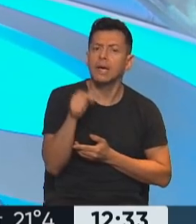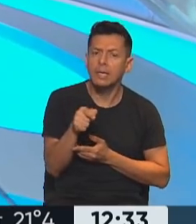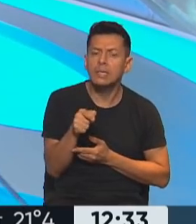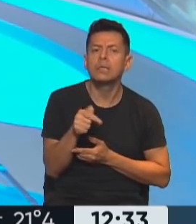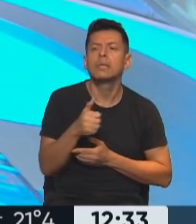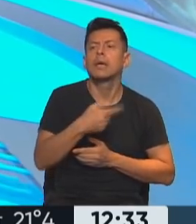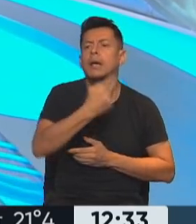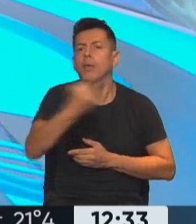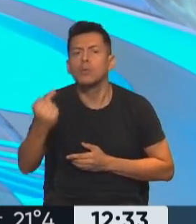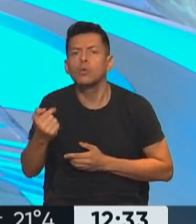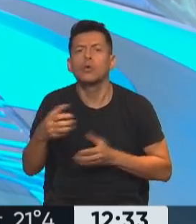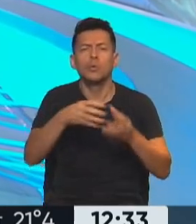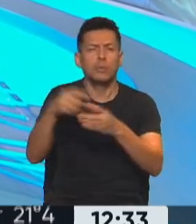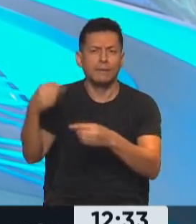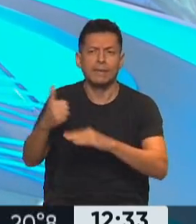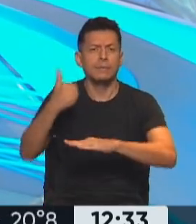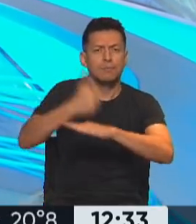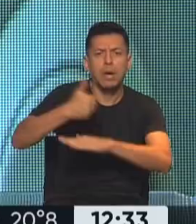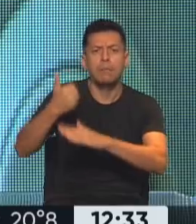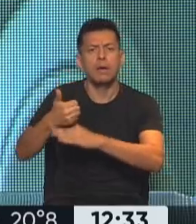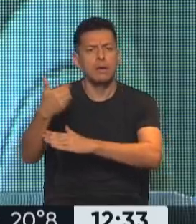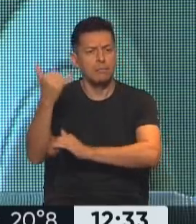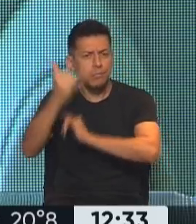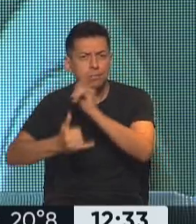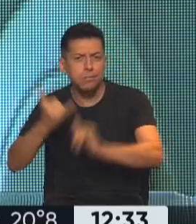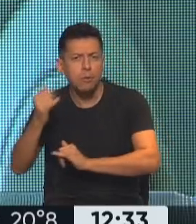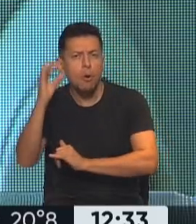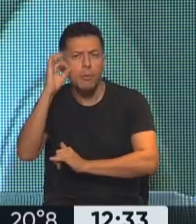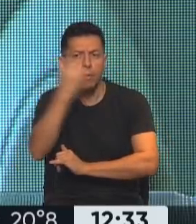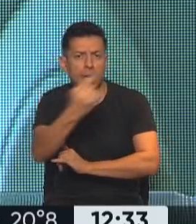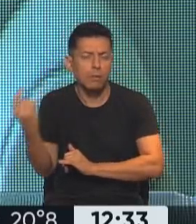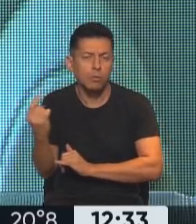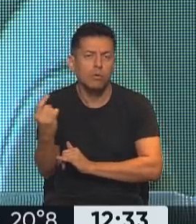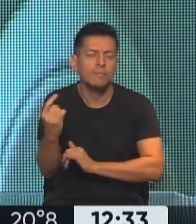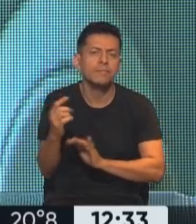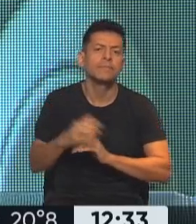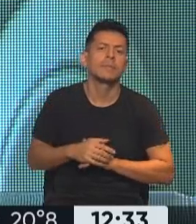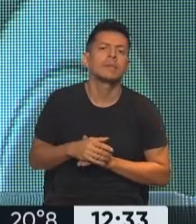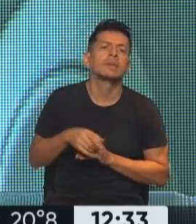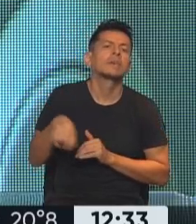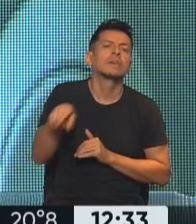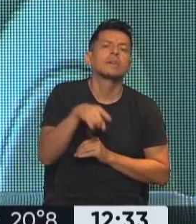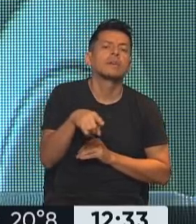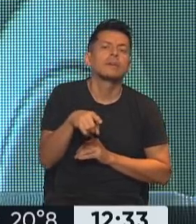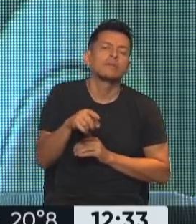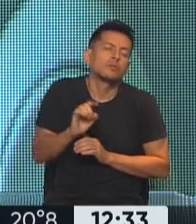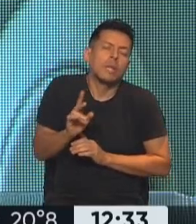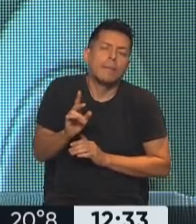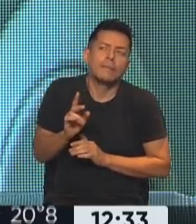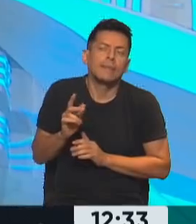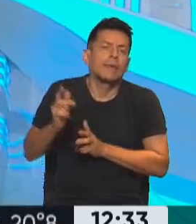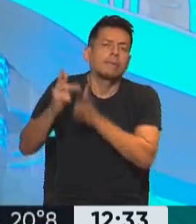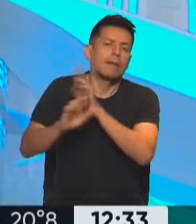la postura, obviamente, de un montón de sectores. Allí se presenta la postura de todos, no siempre o en general simplemente es testimonial porque la